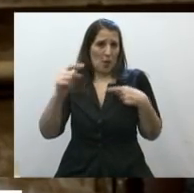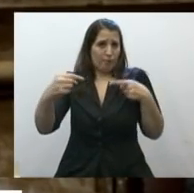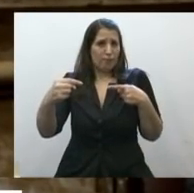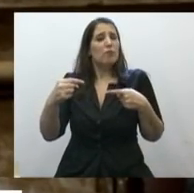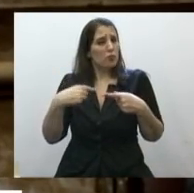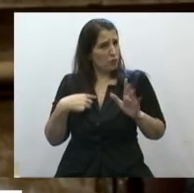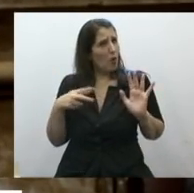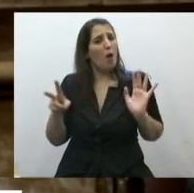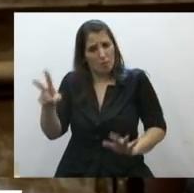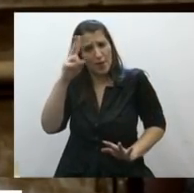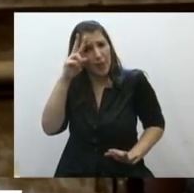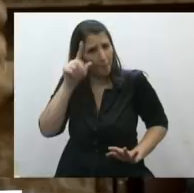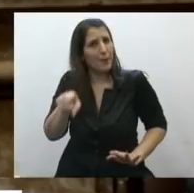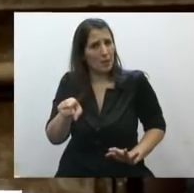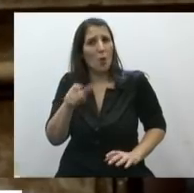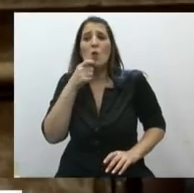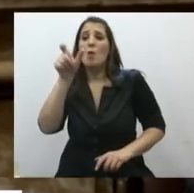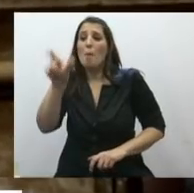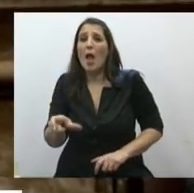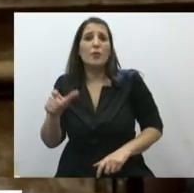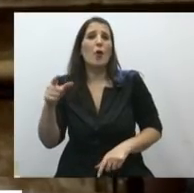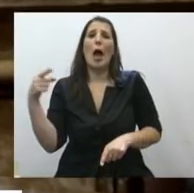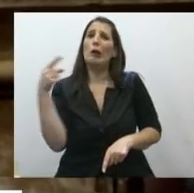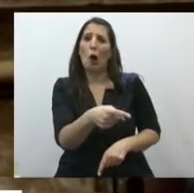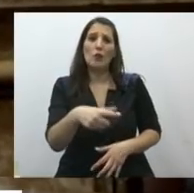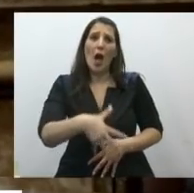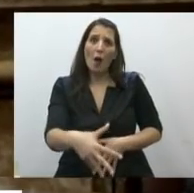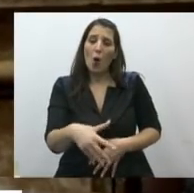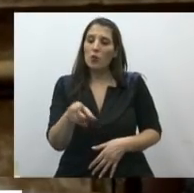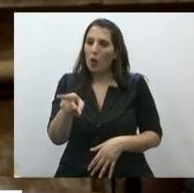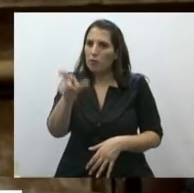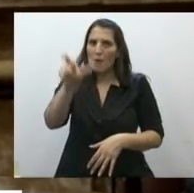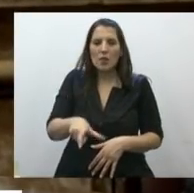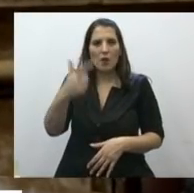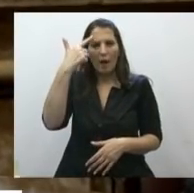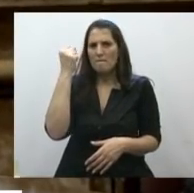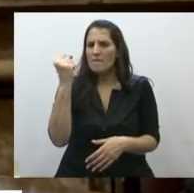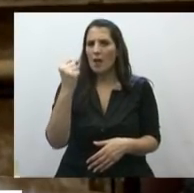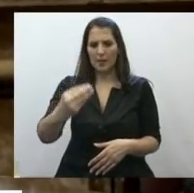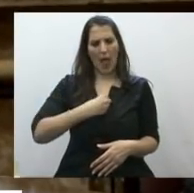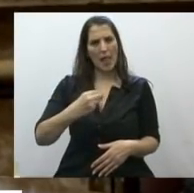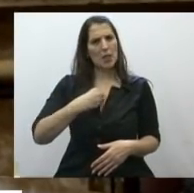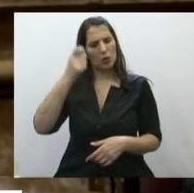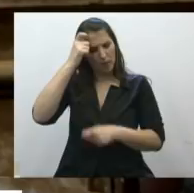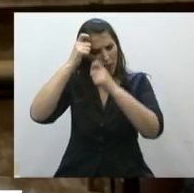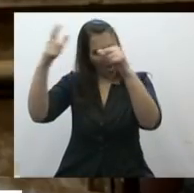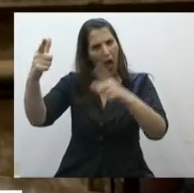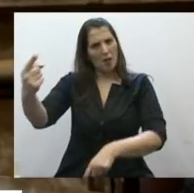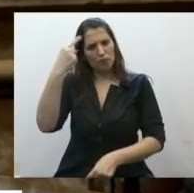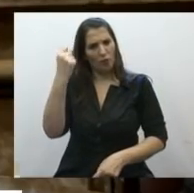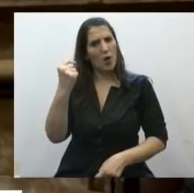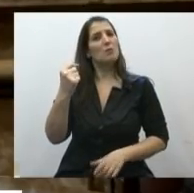legalización del aborto basada en fuertes creencias religiosas, en fuertes prácticas religiosas.